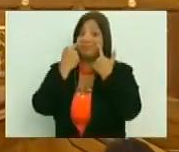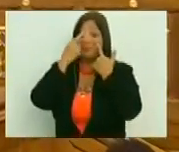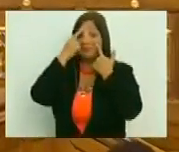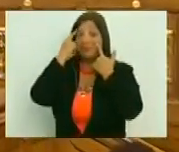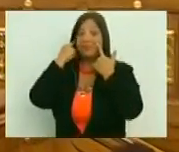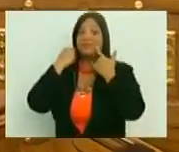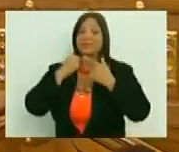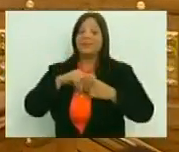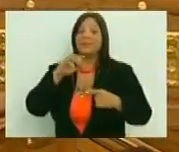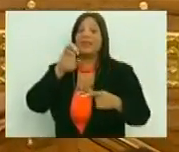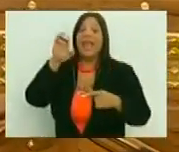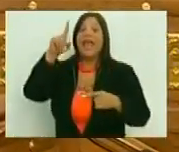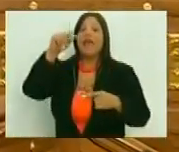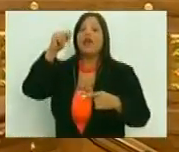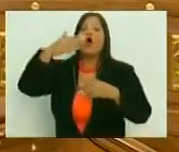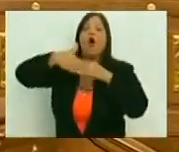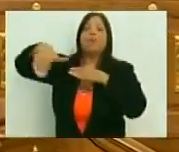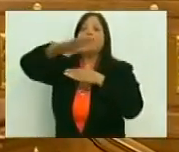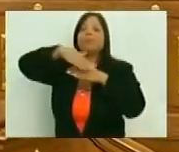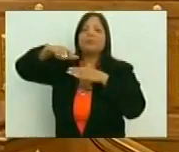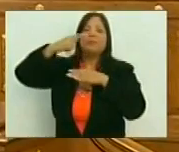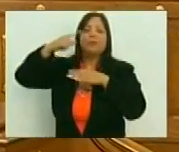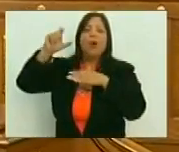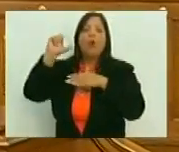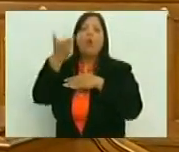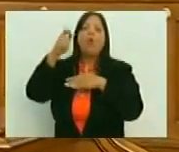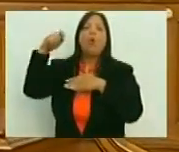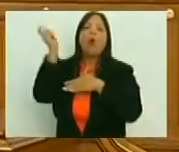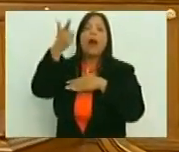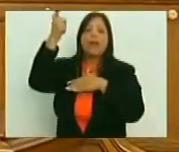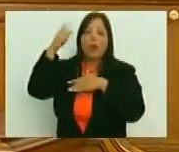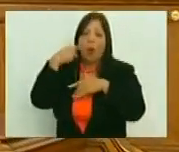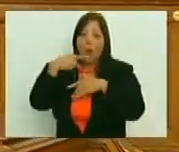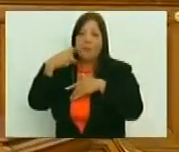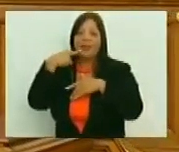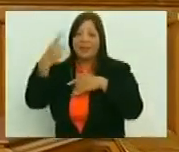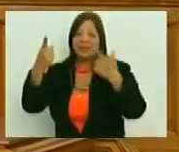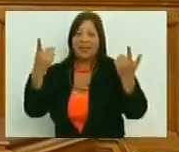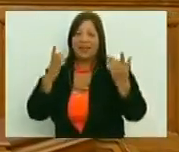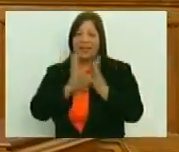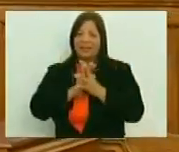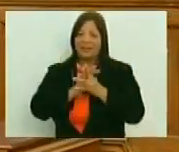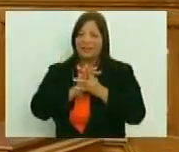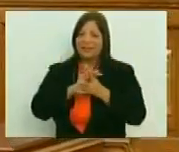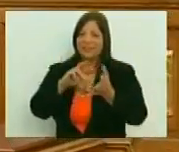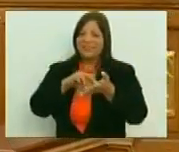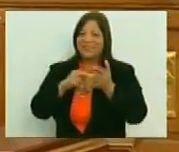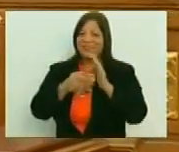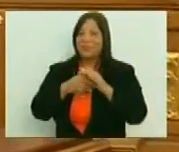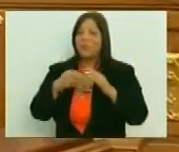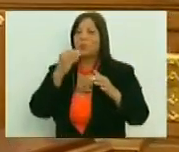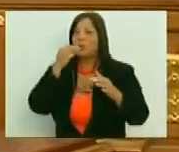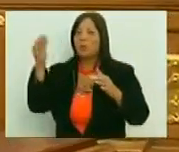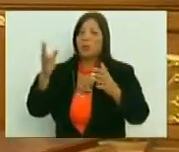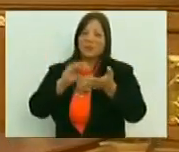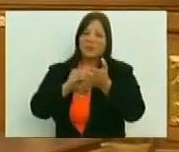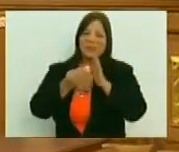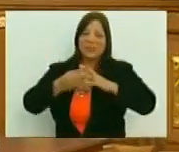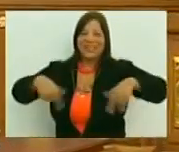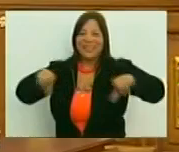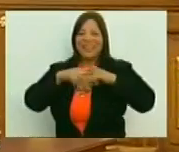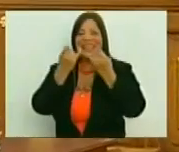decía don Elio Velázquez, allá en Valladol, con un comerciante, muy honesto, hoy no solo somos